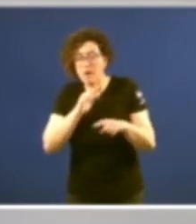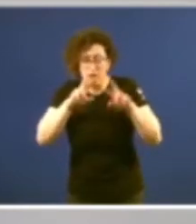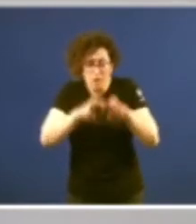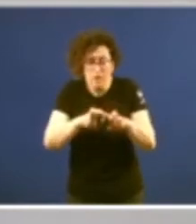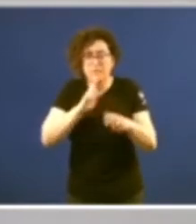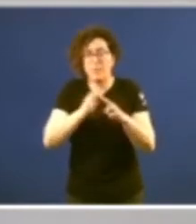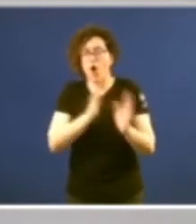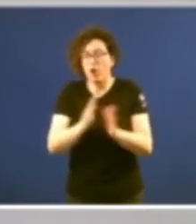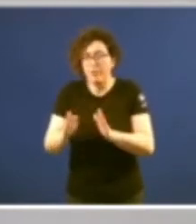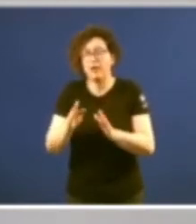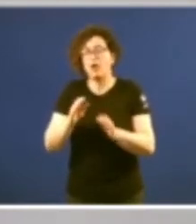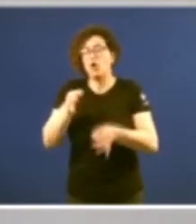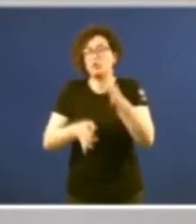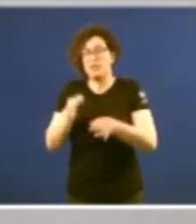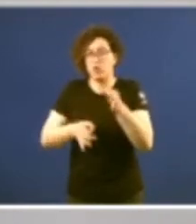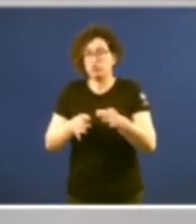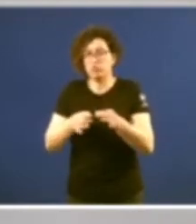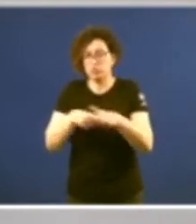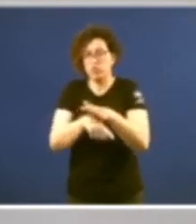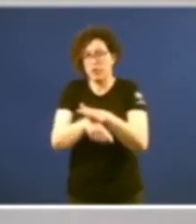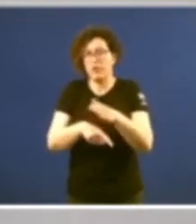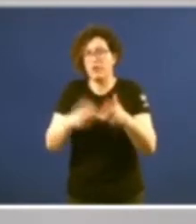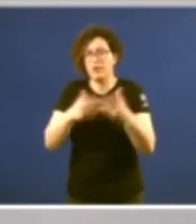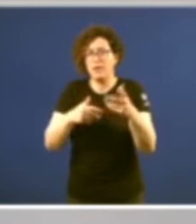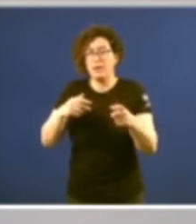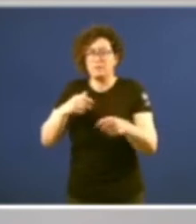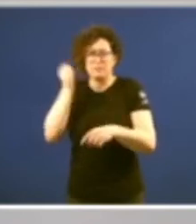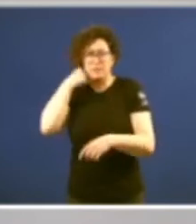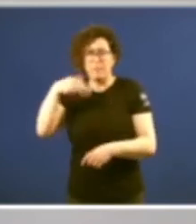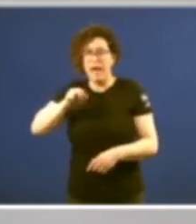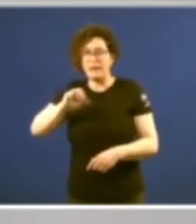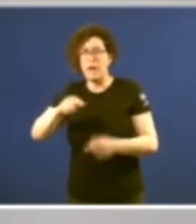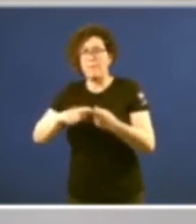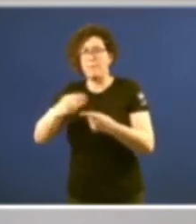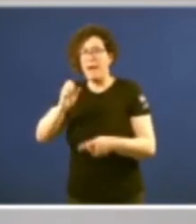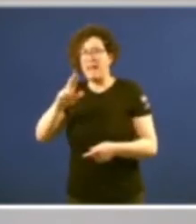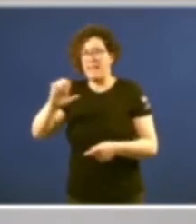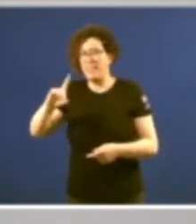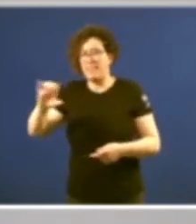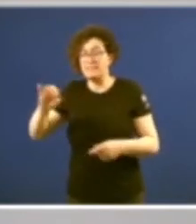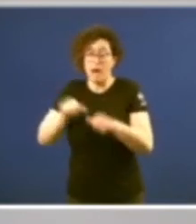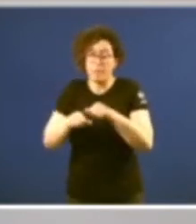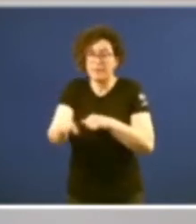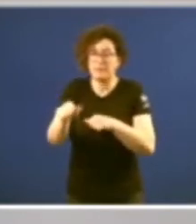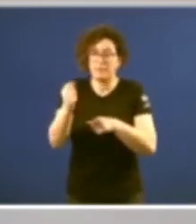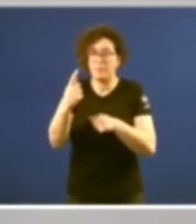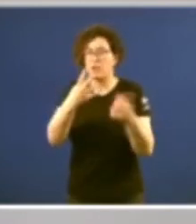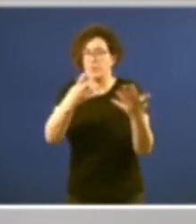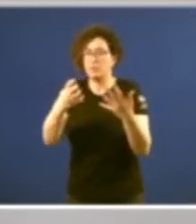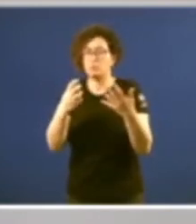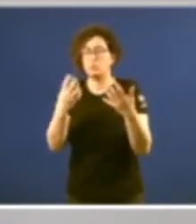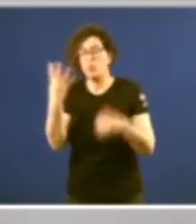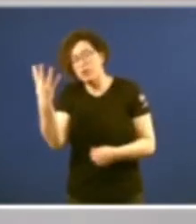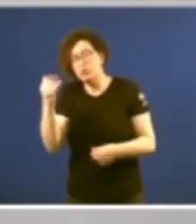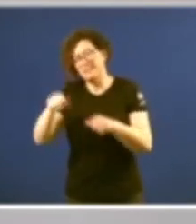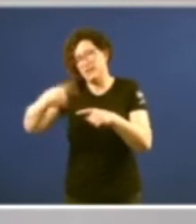administrativo que jalona a reflexión de Santa María de Paredes en el veguenio a partir de 1904 e seguintes.